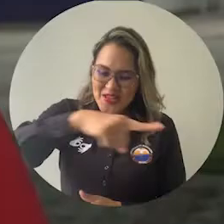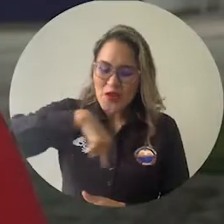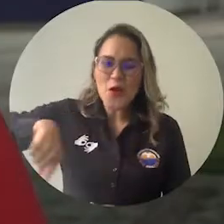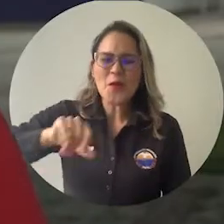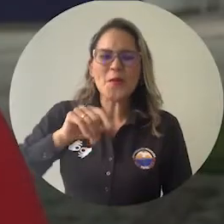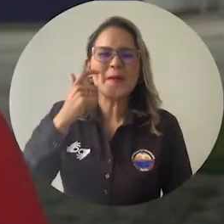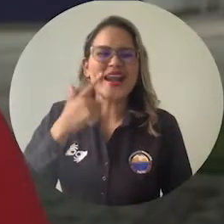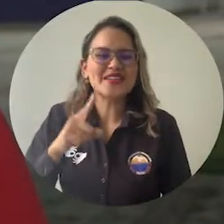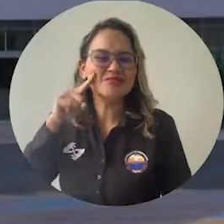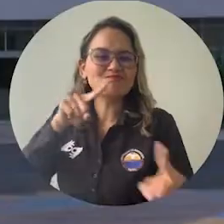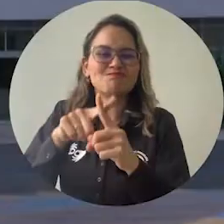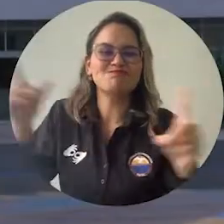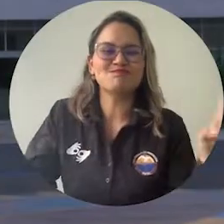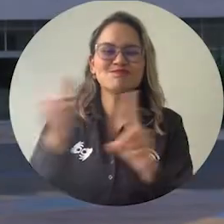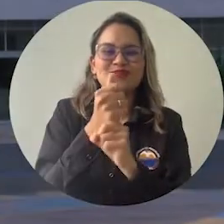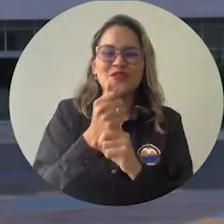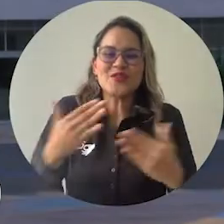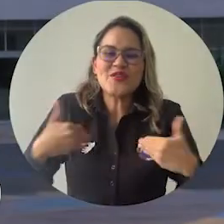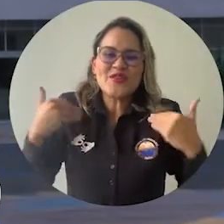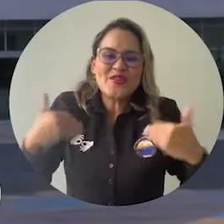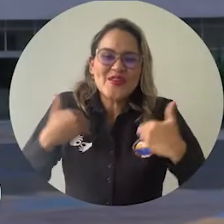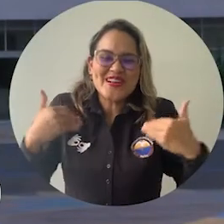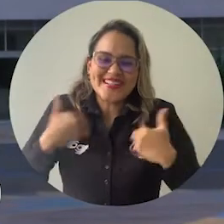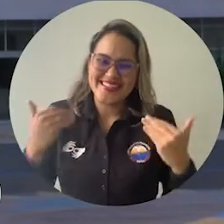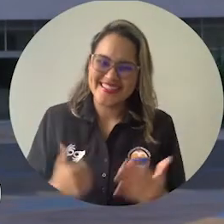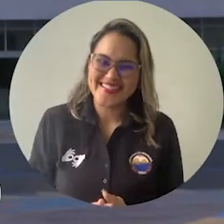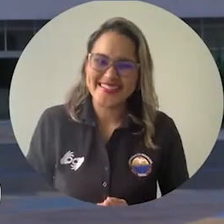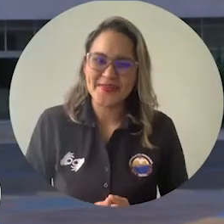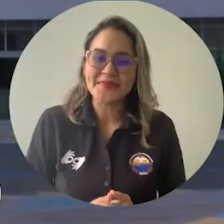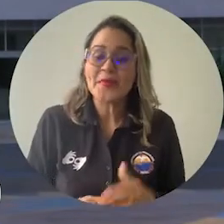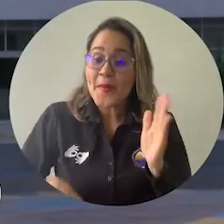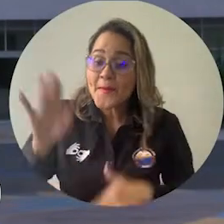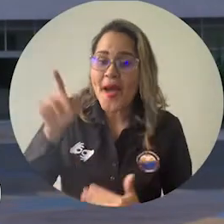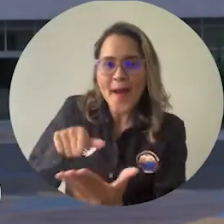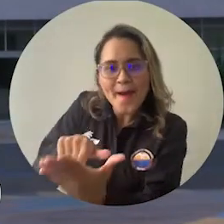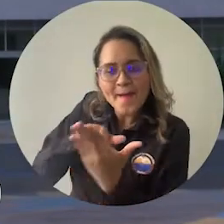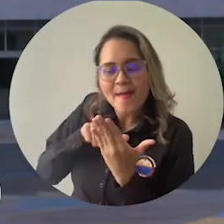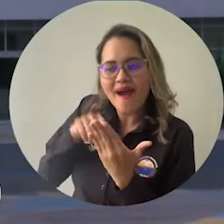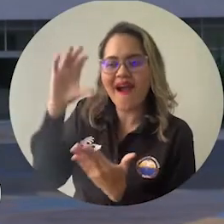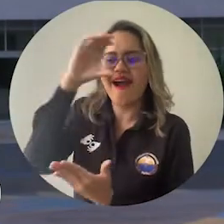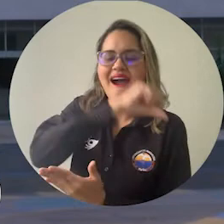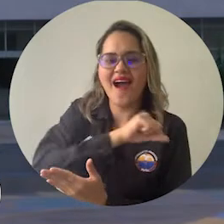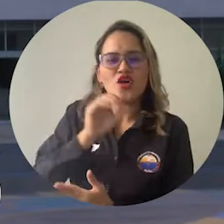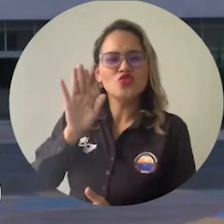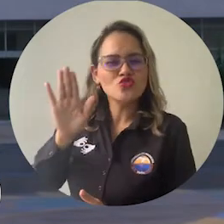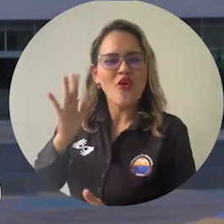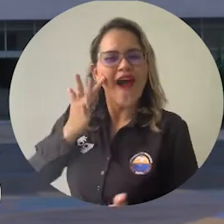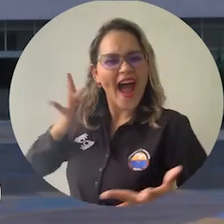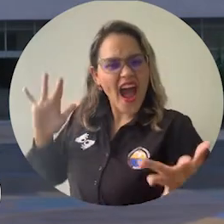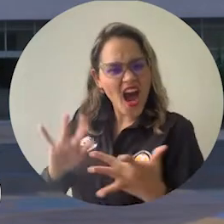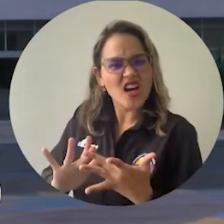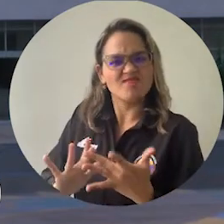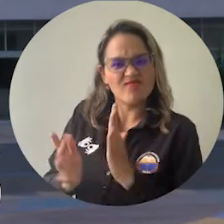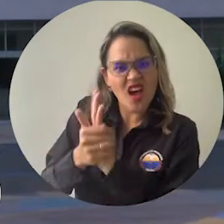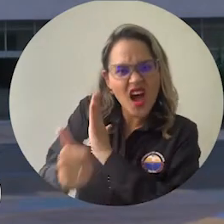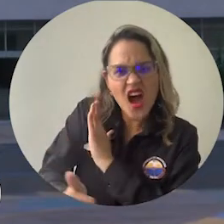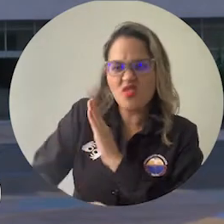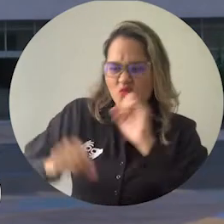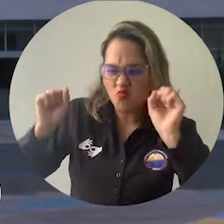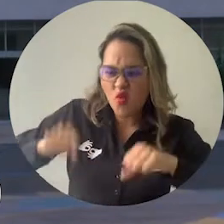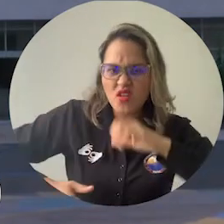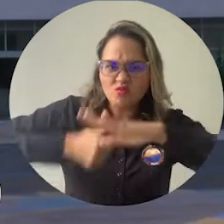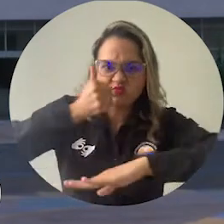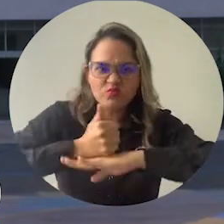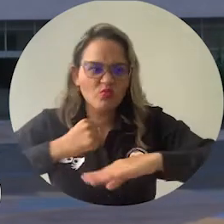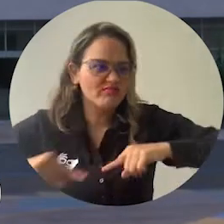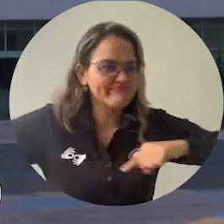de todos como él lo decía. Muestra que está capacitado para direccionar nuestra universidad, entonces la parte estudiantil